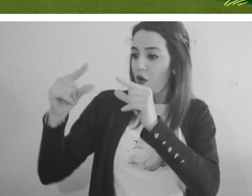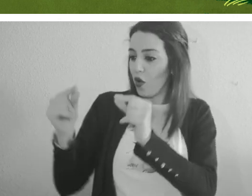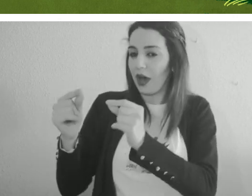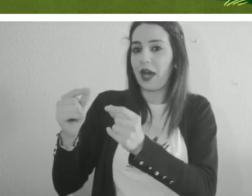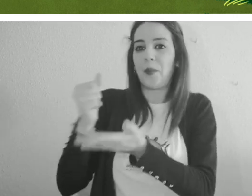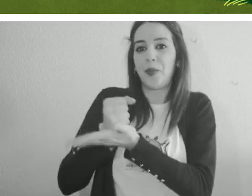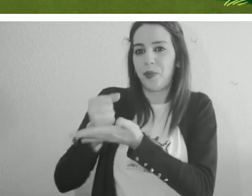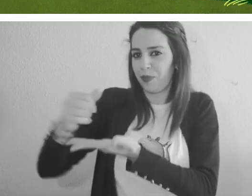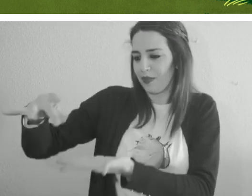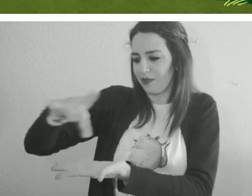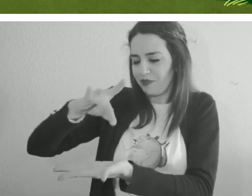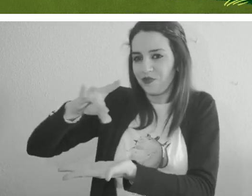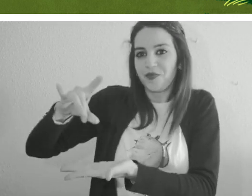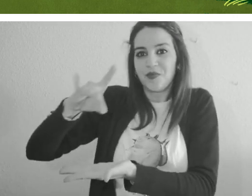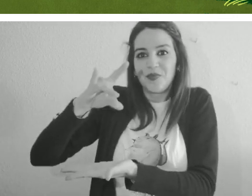hoja molida.